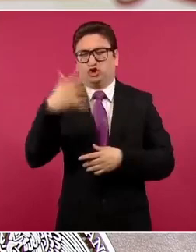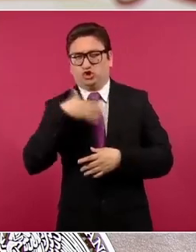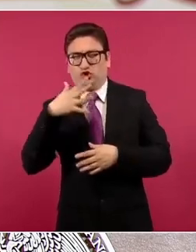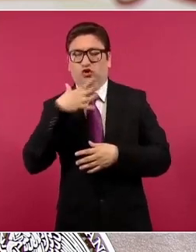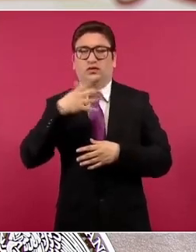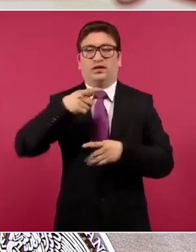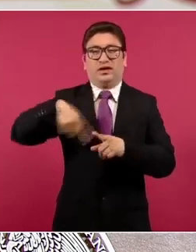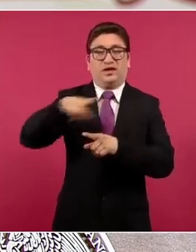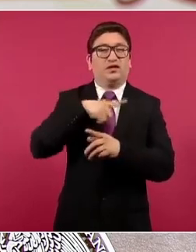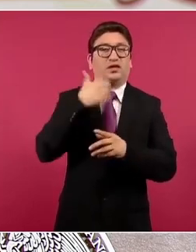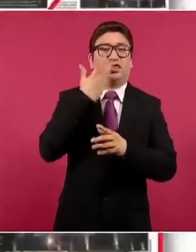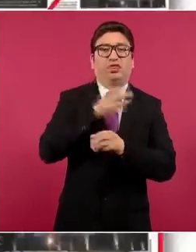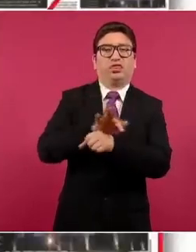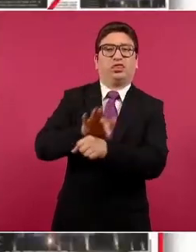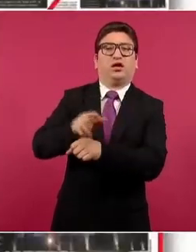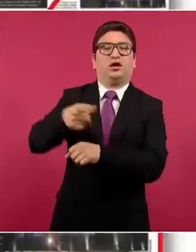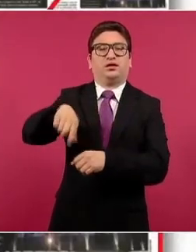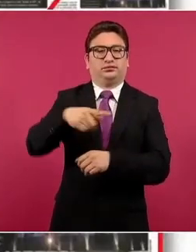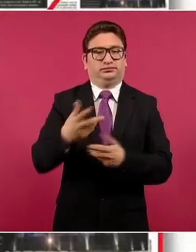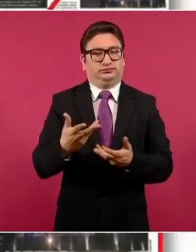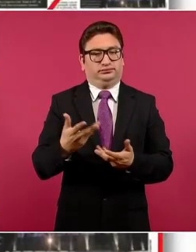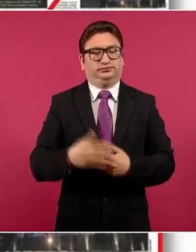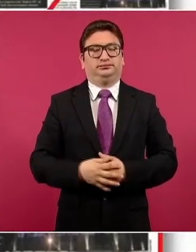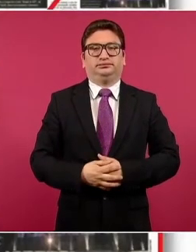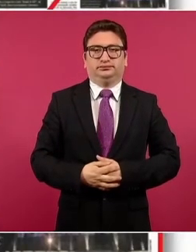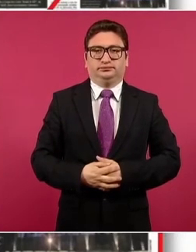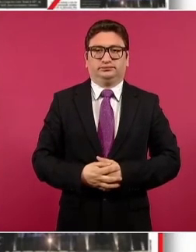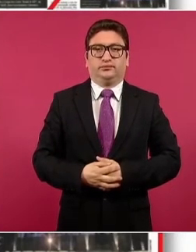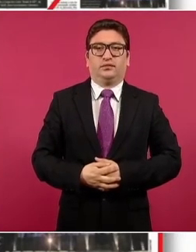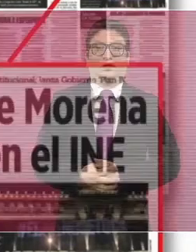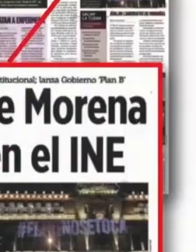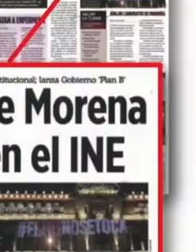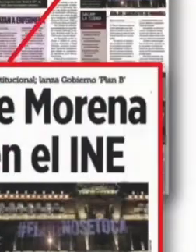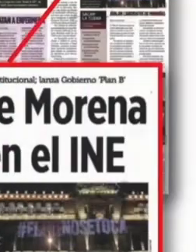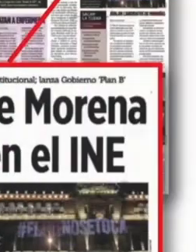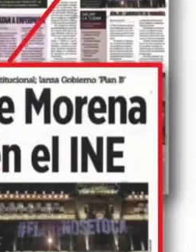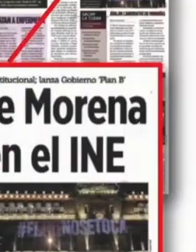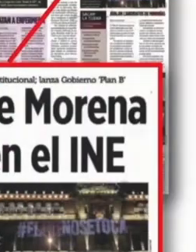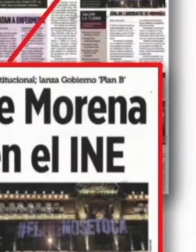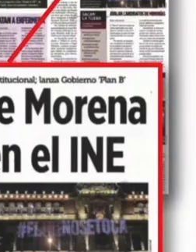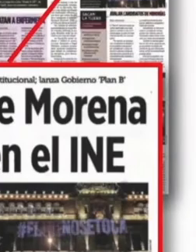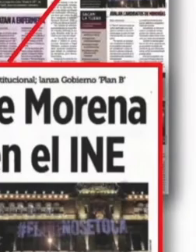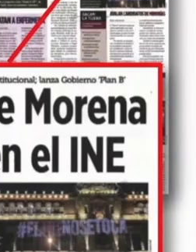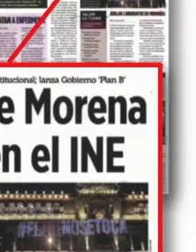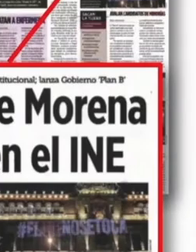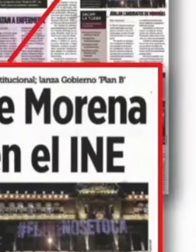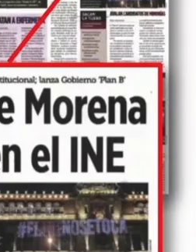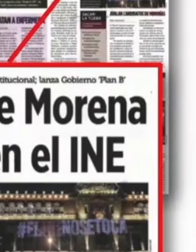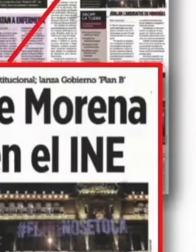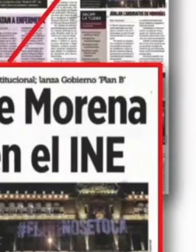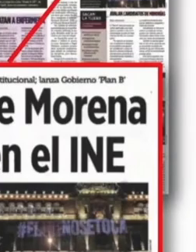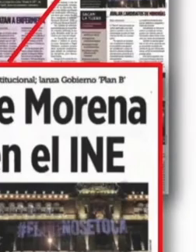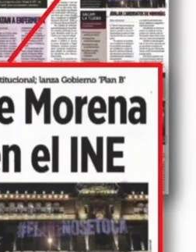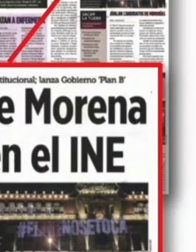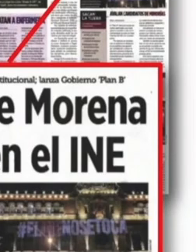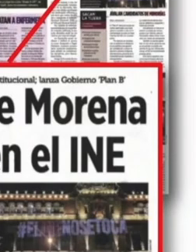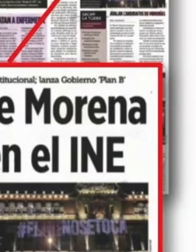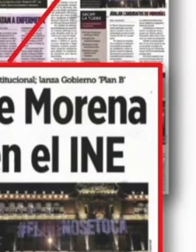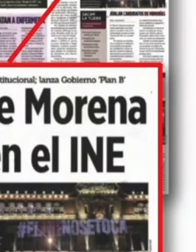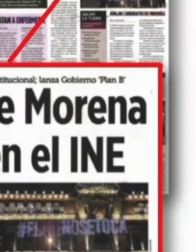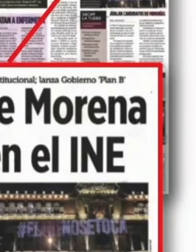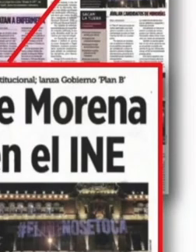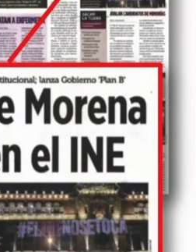no son causas populares, los conservadores prefieren las mentiras, las fake news, las descalificaciones,